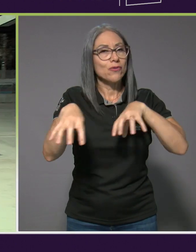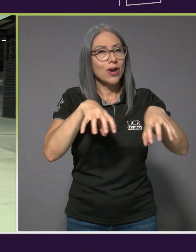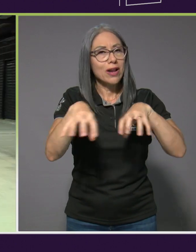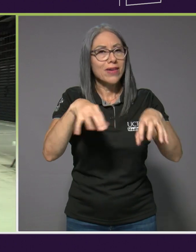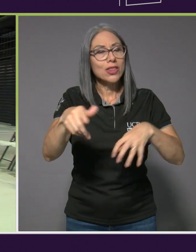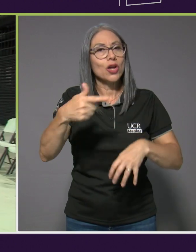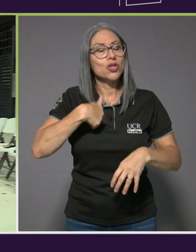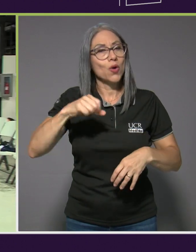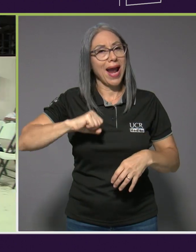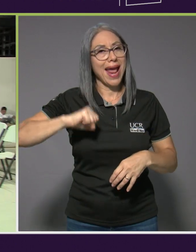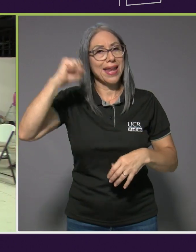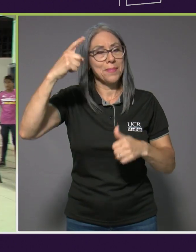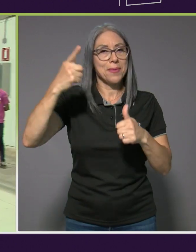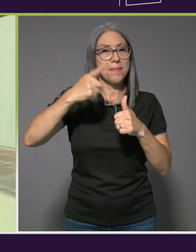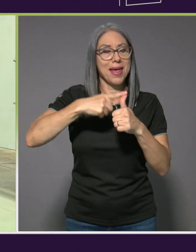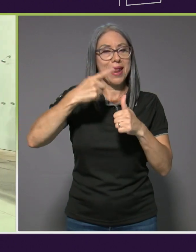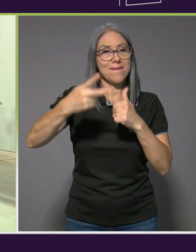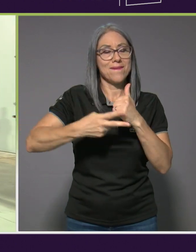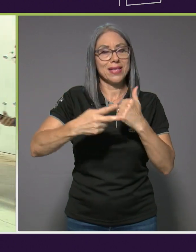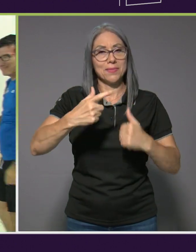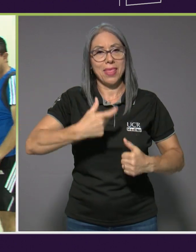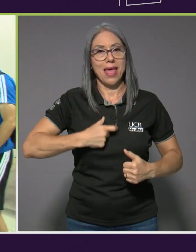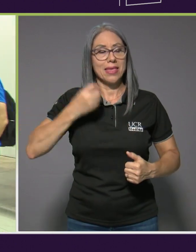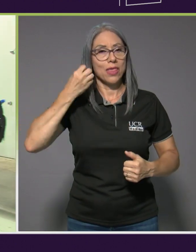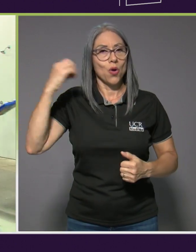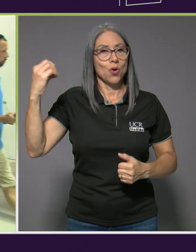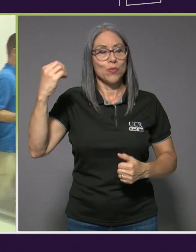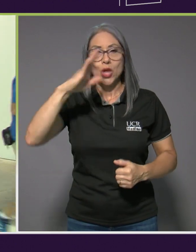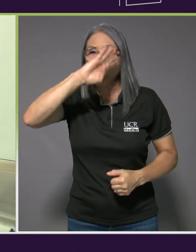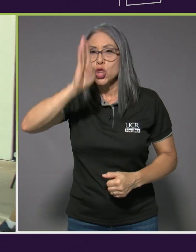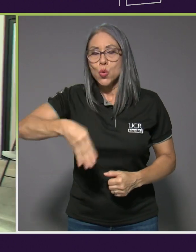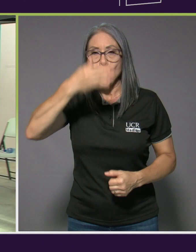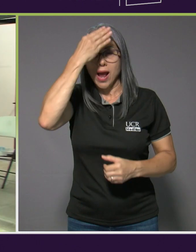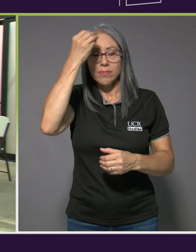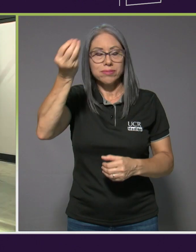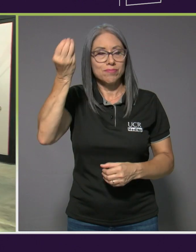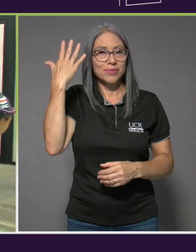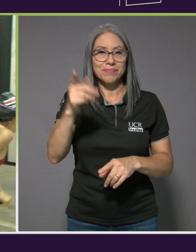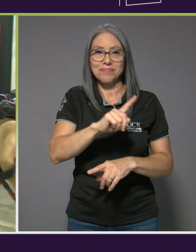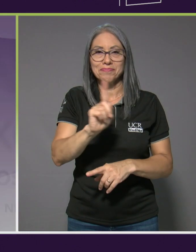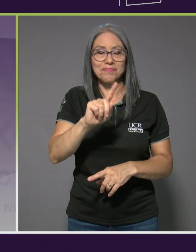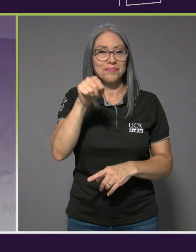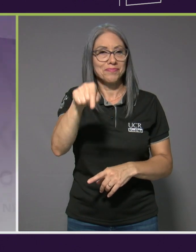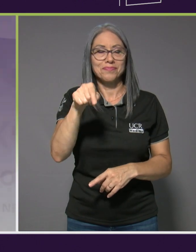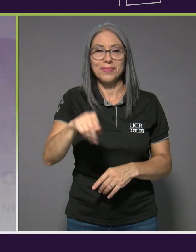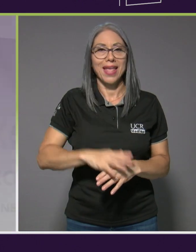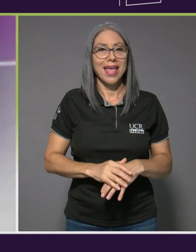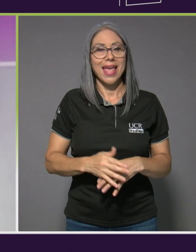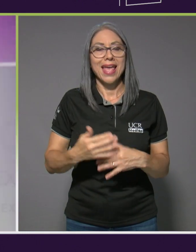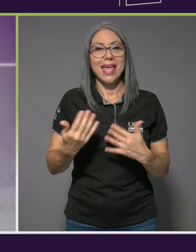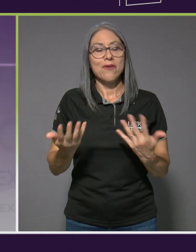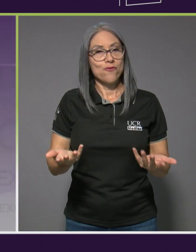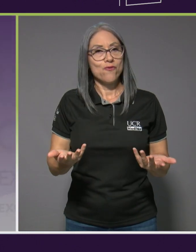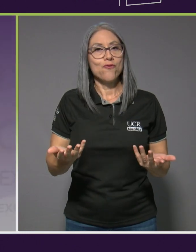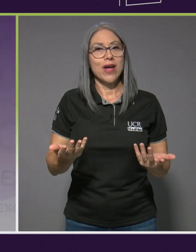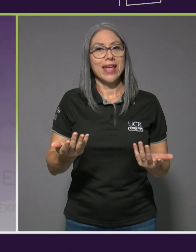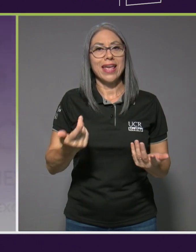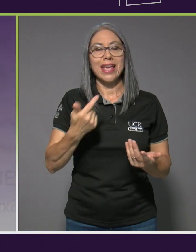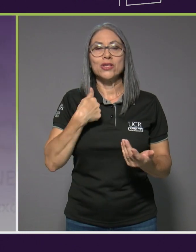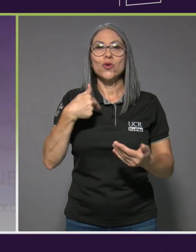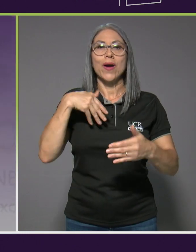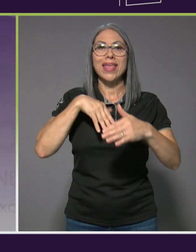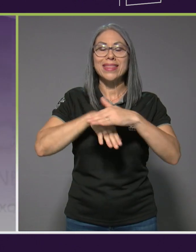gané mi primera mi primera medalla de oro, no se me va a olvidar nunca, fue que entré a el cien